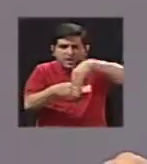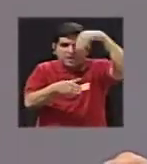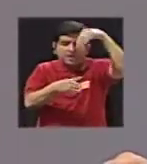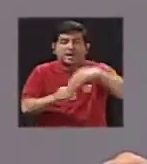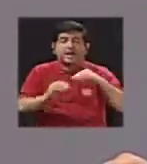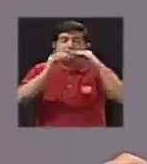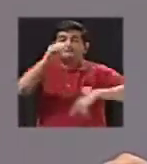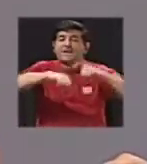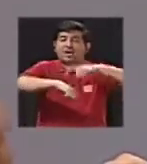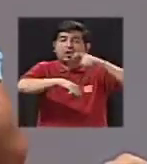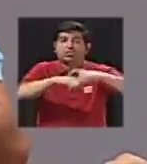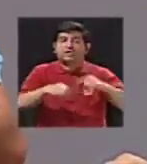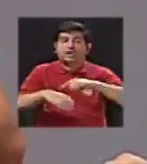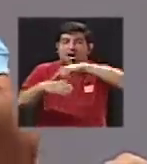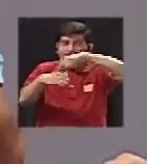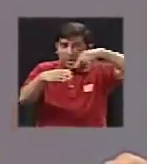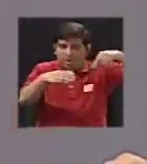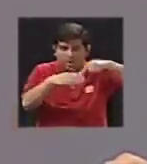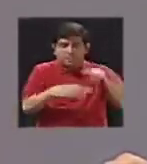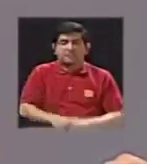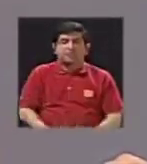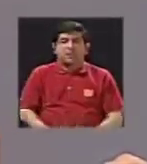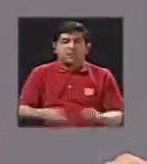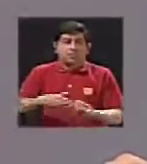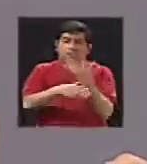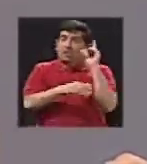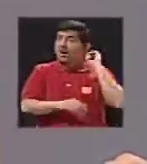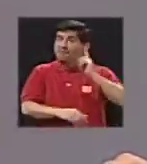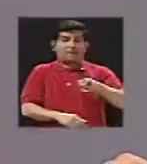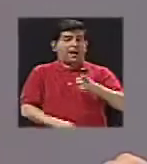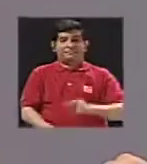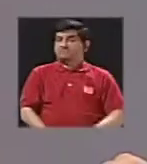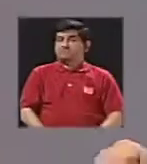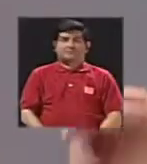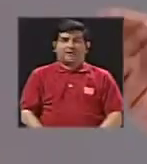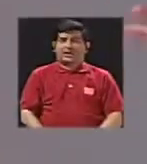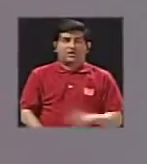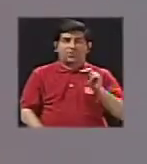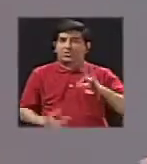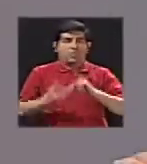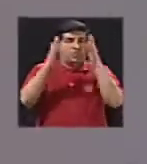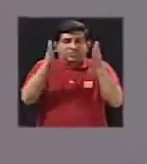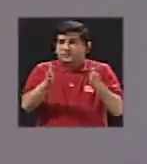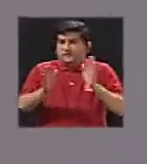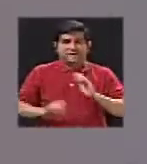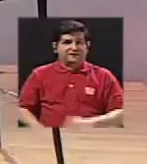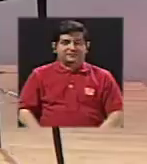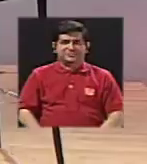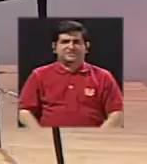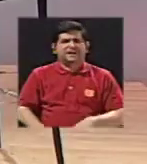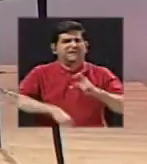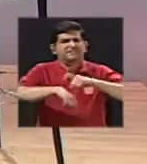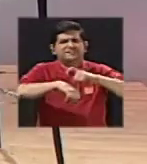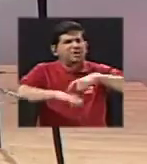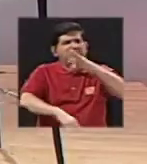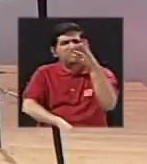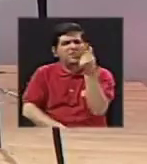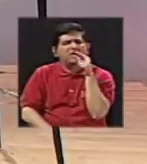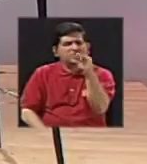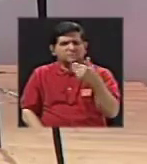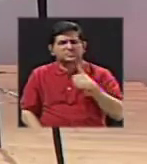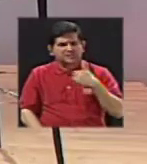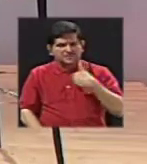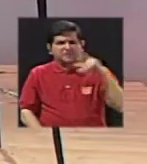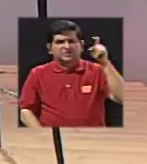en un cráter, ¿verdad? Porque el cráter, el volcán es el que manda, no es el volcán. Más o menos, ¿cuánto tiempo, cuánto tiempo les toma